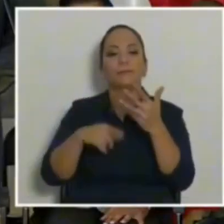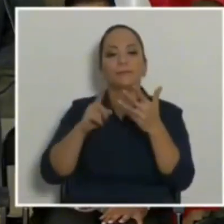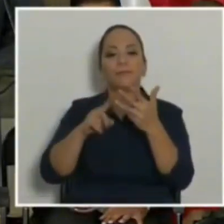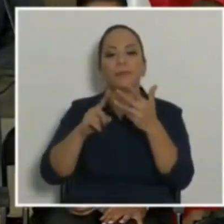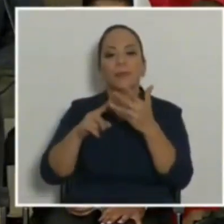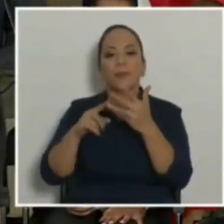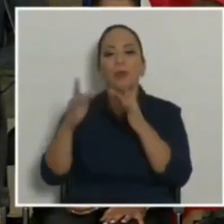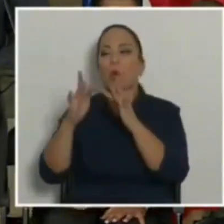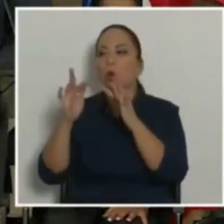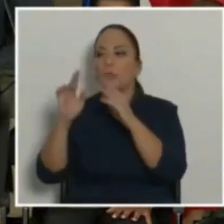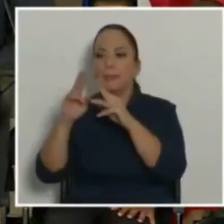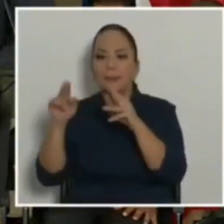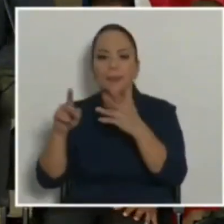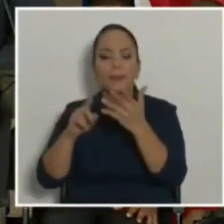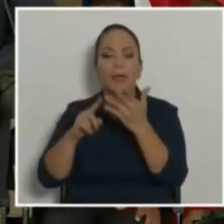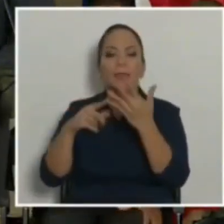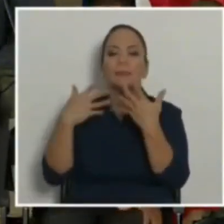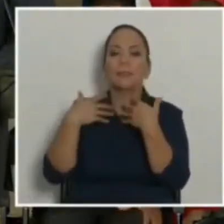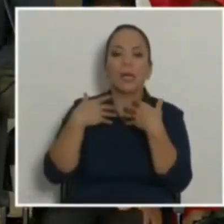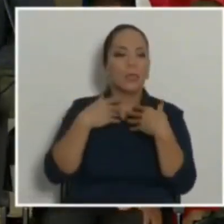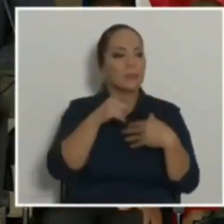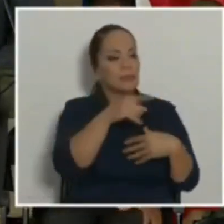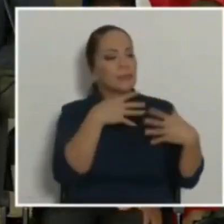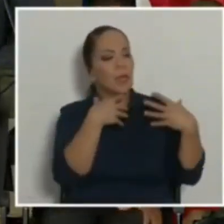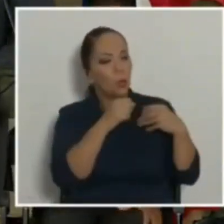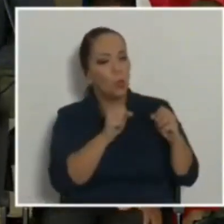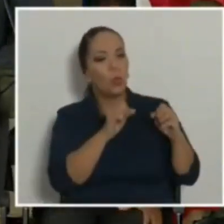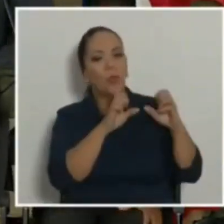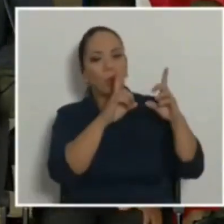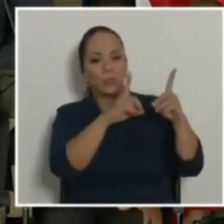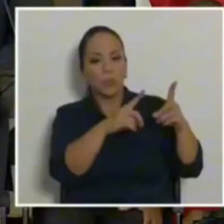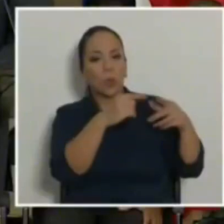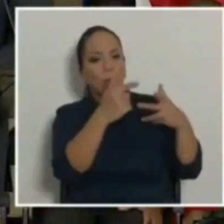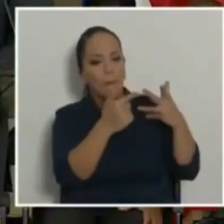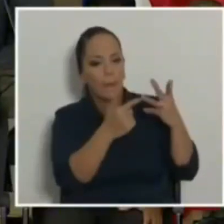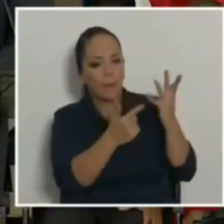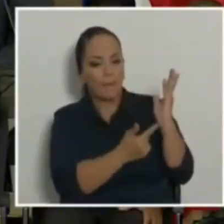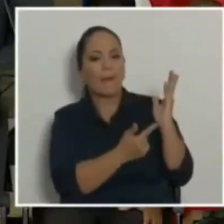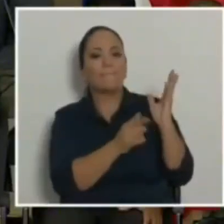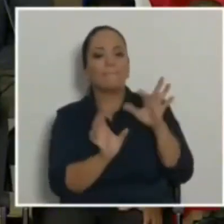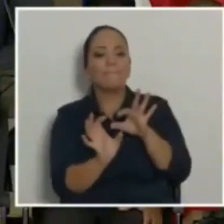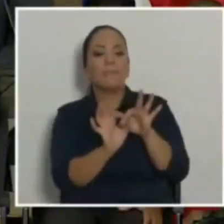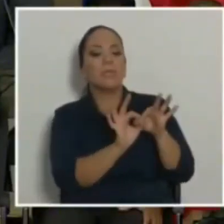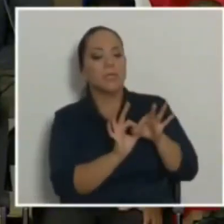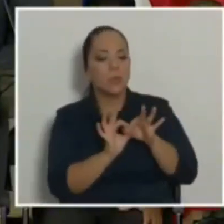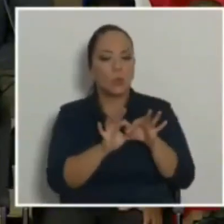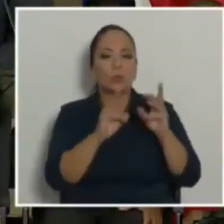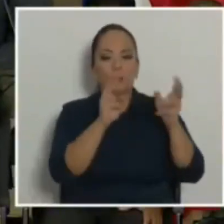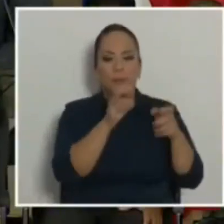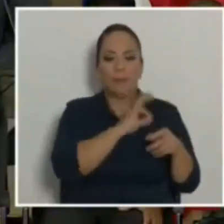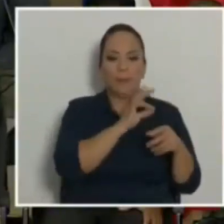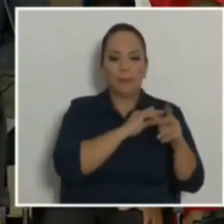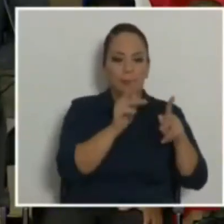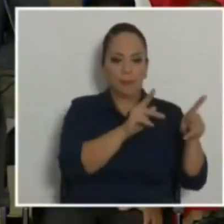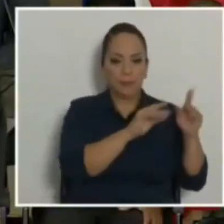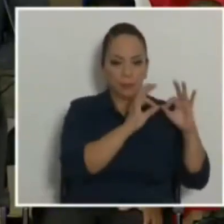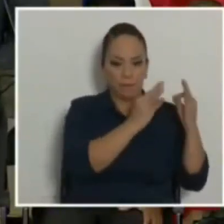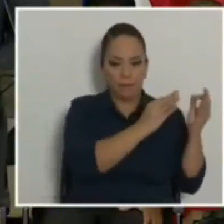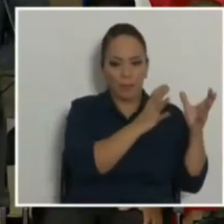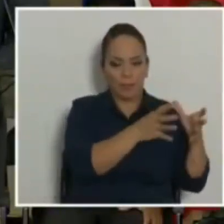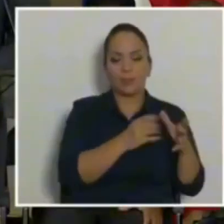vivienda, conectividad, salud, educación. Son una serie de variables que están vinculadas con el bienestar de los hogares. Y ahí